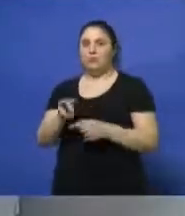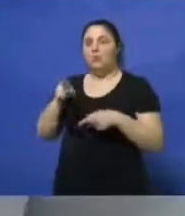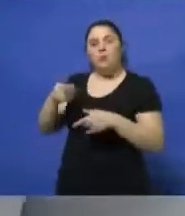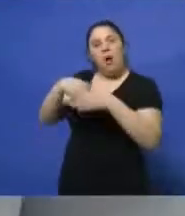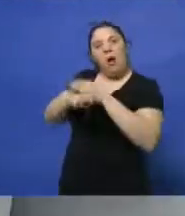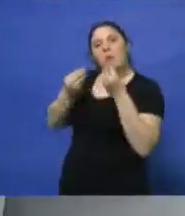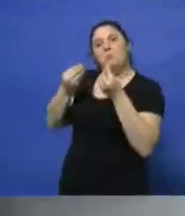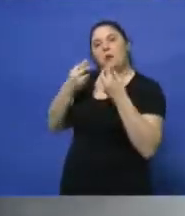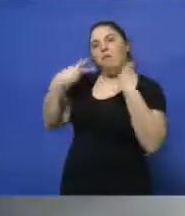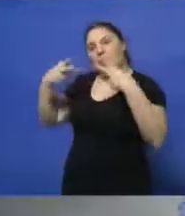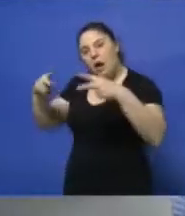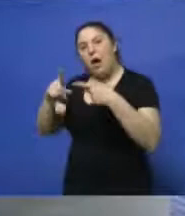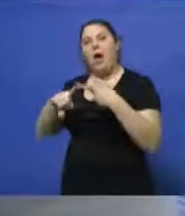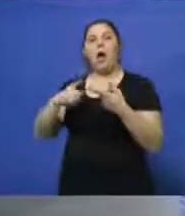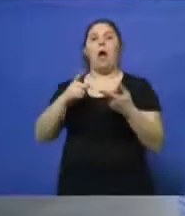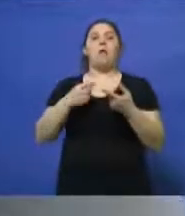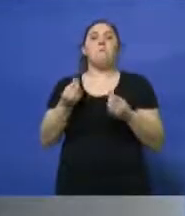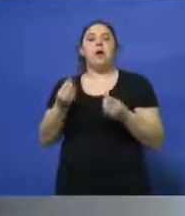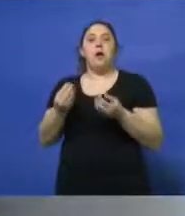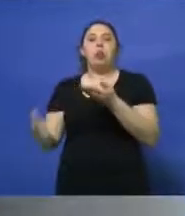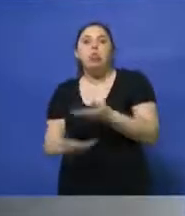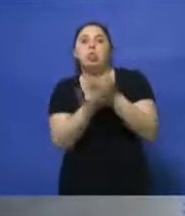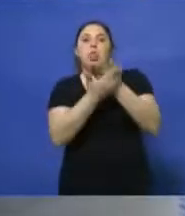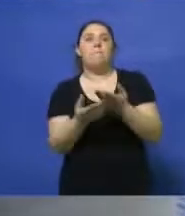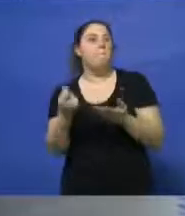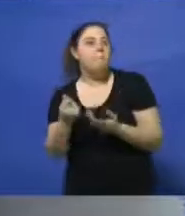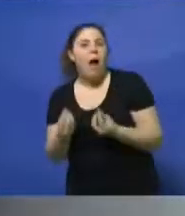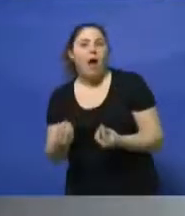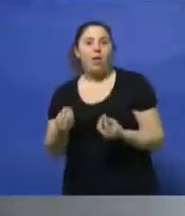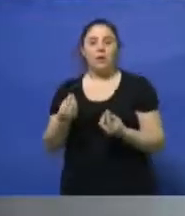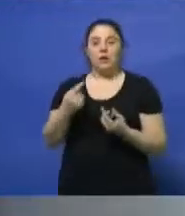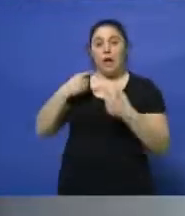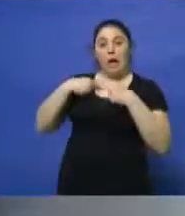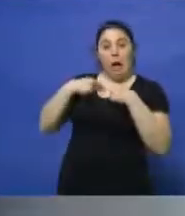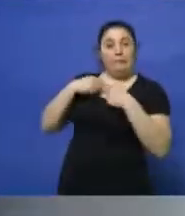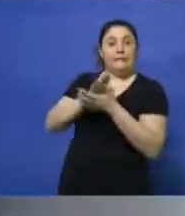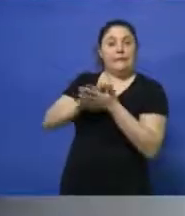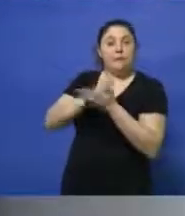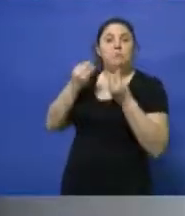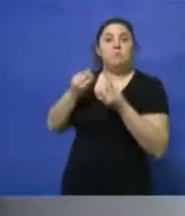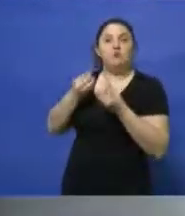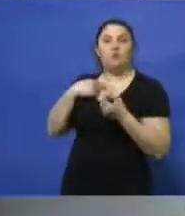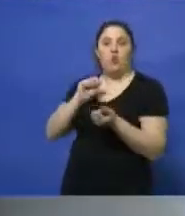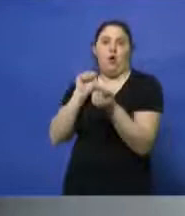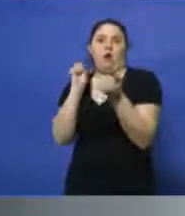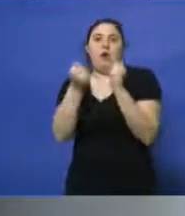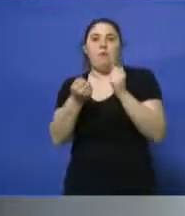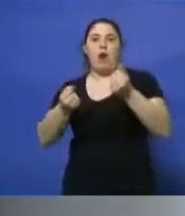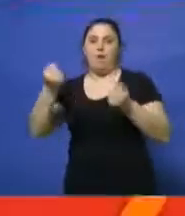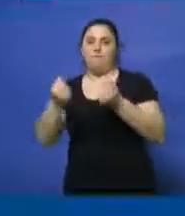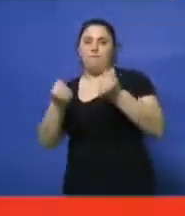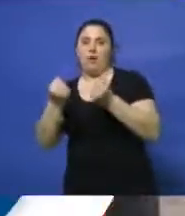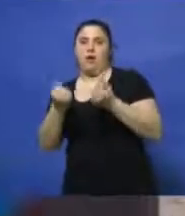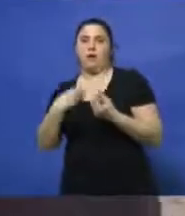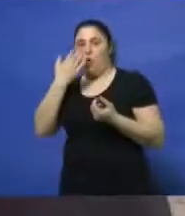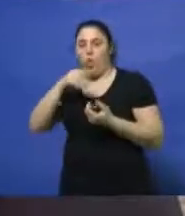¿Para tener una espalda por las dudas? En mi caso, para poder cambiar un vehículo, que quizás es algo que puede hacer una inversión a